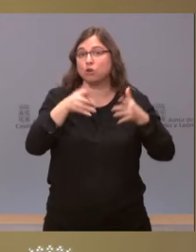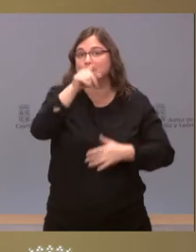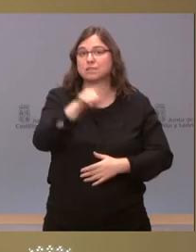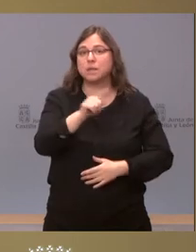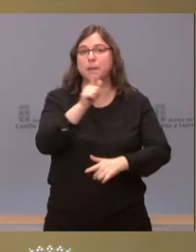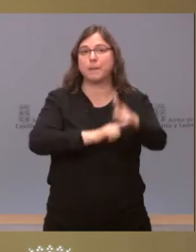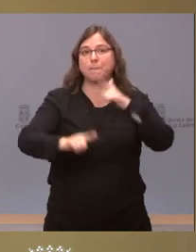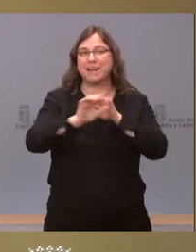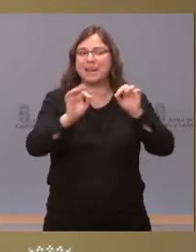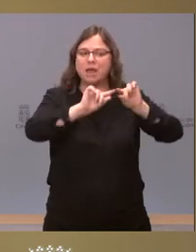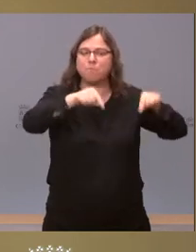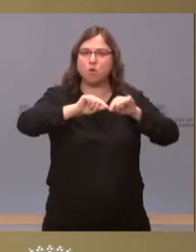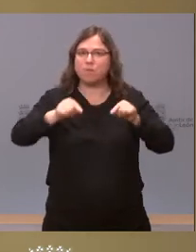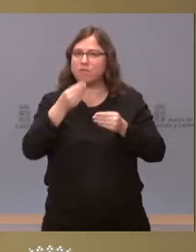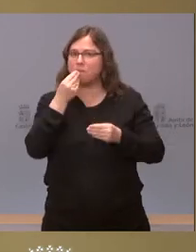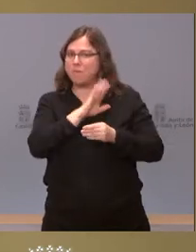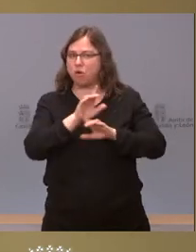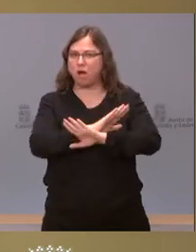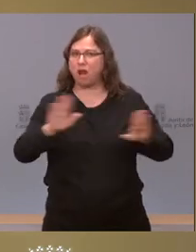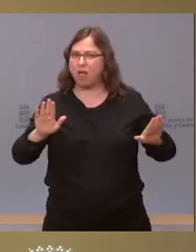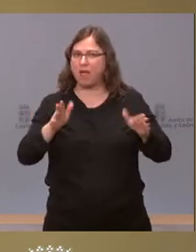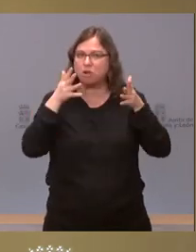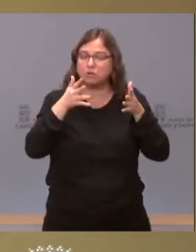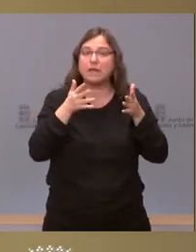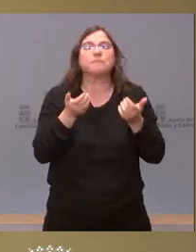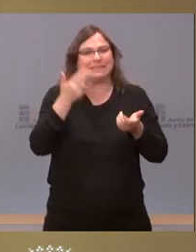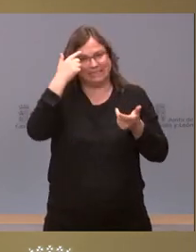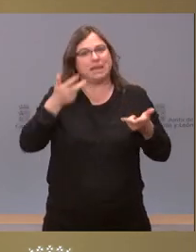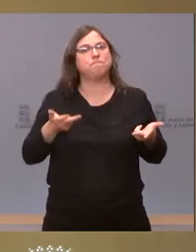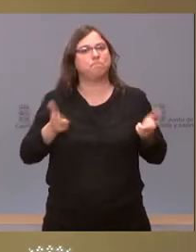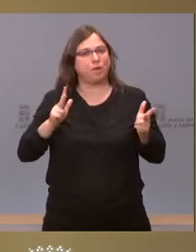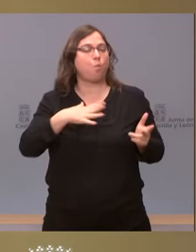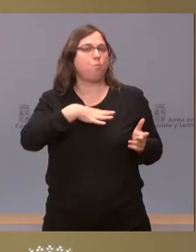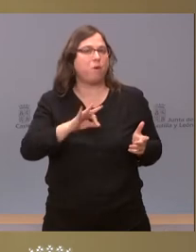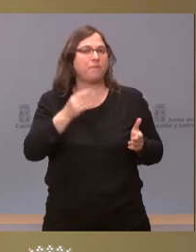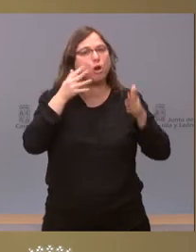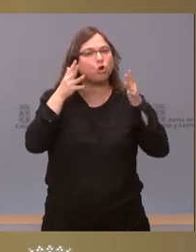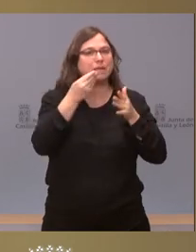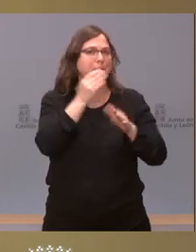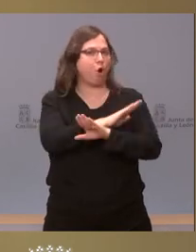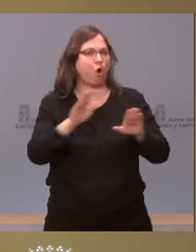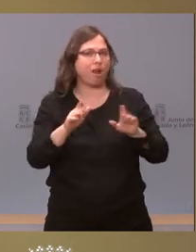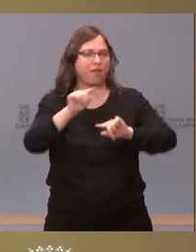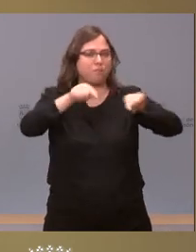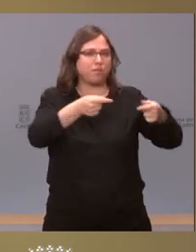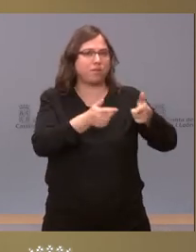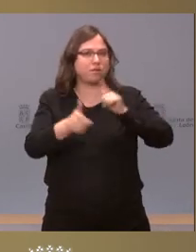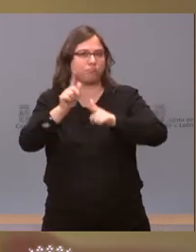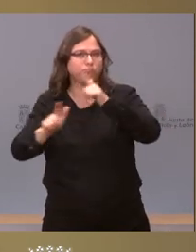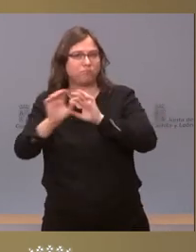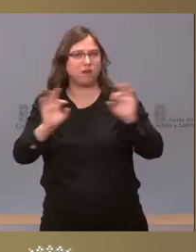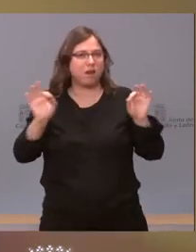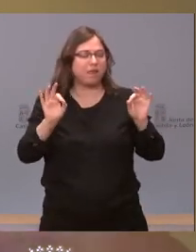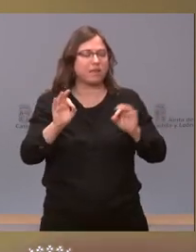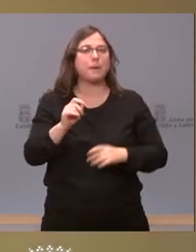viaje entre las provincias en los días de Semana Santa, aunque se pueda hacerlo. Y también quería volver